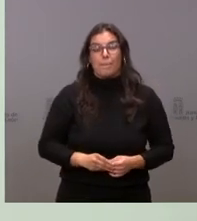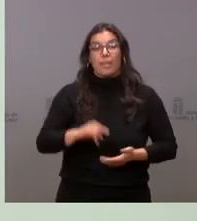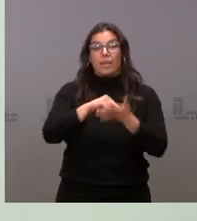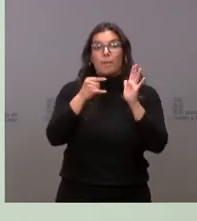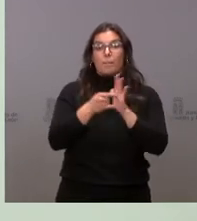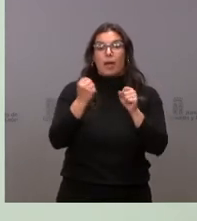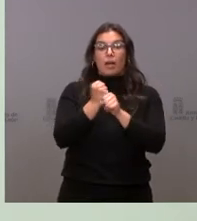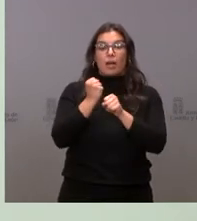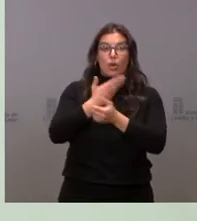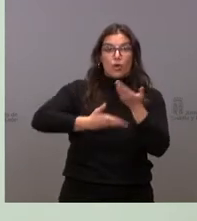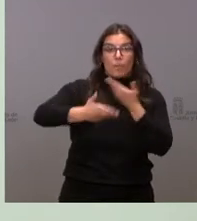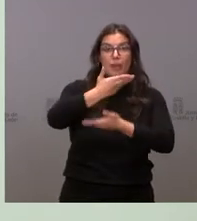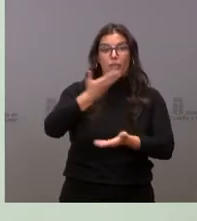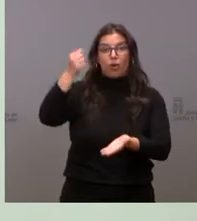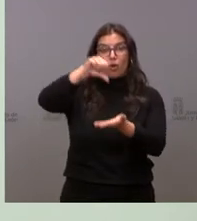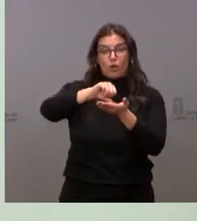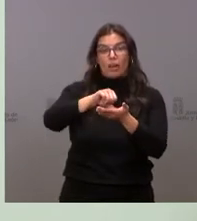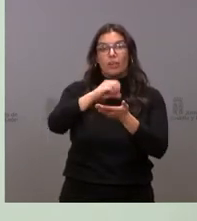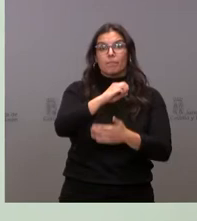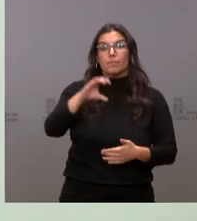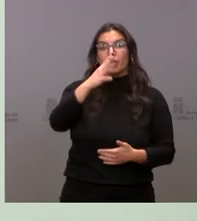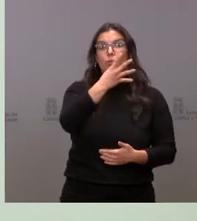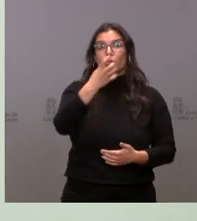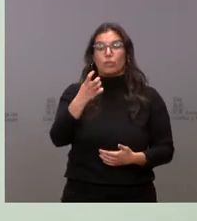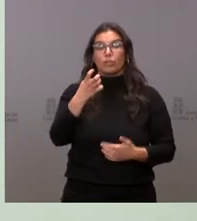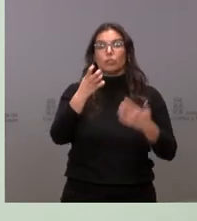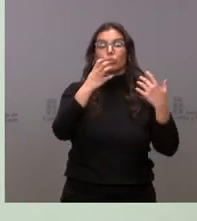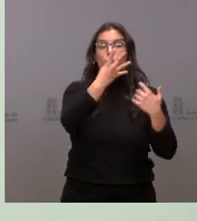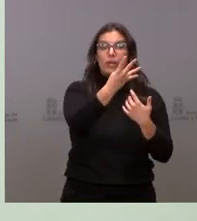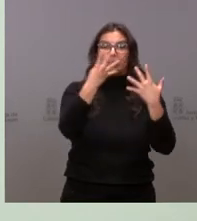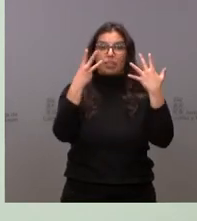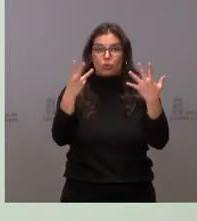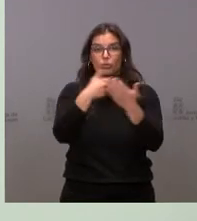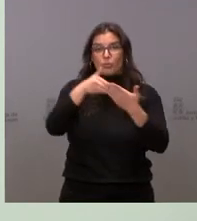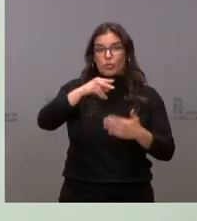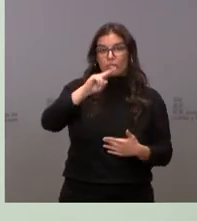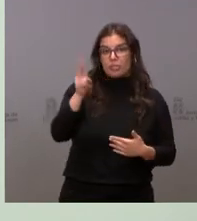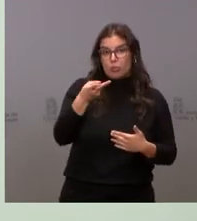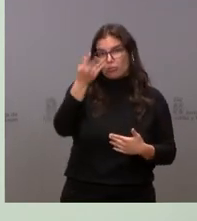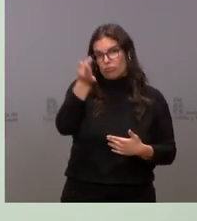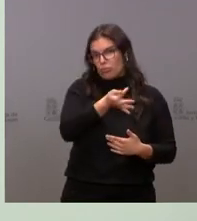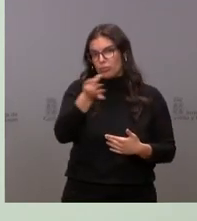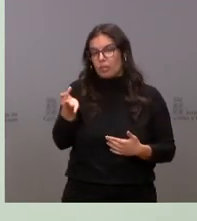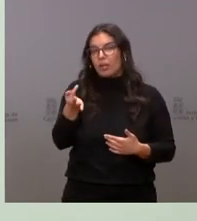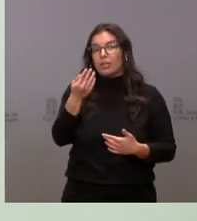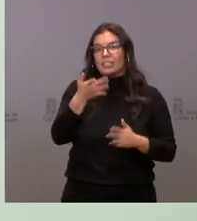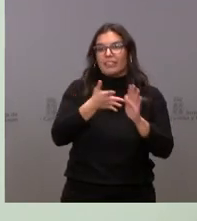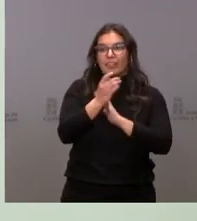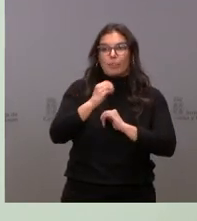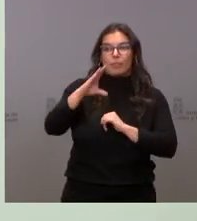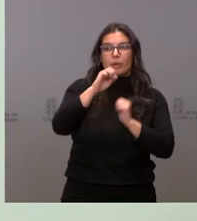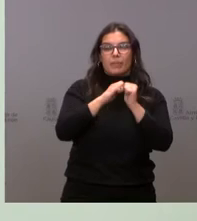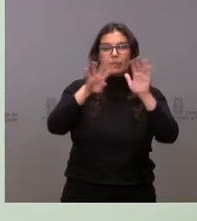cooperación local, 448 millones de euros en cifras absolutas, con un crecimiento del